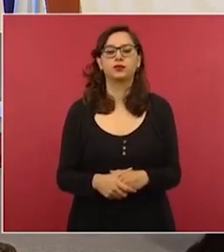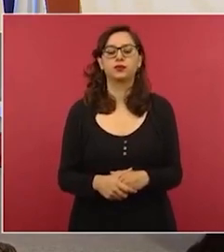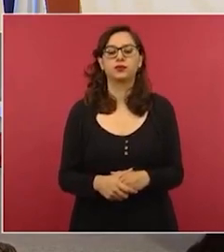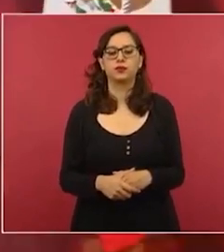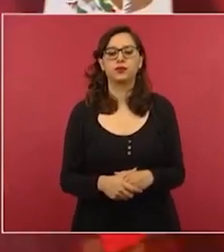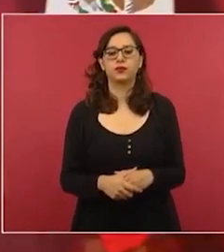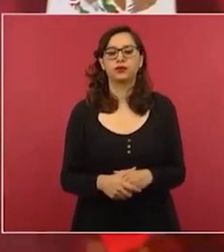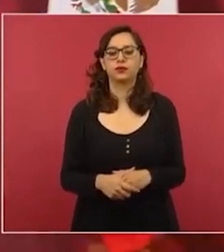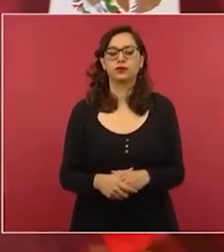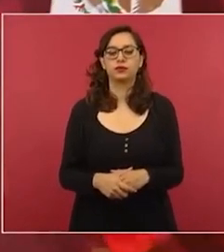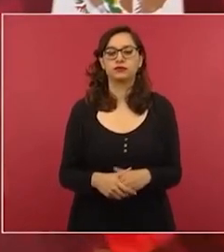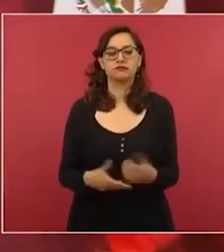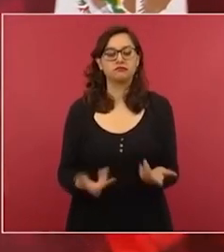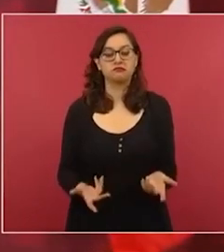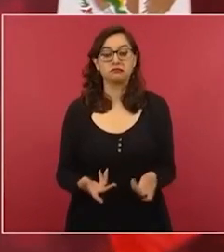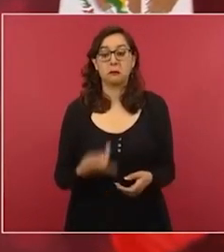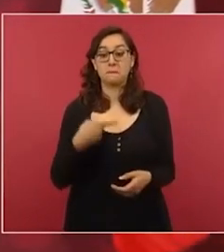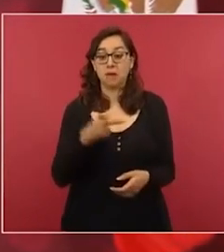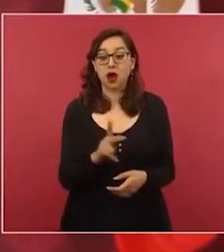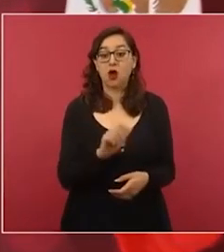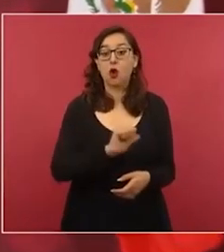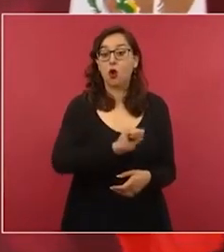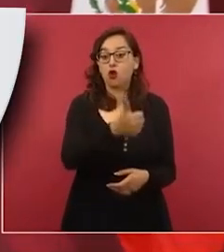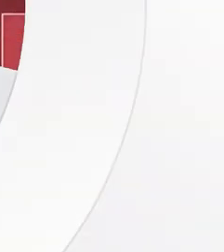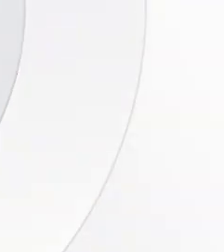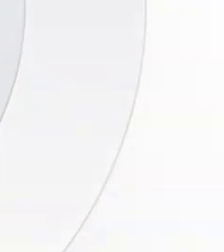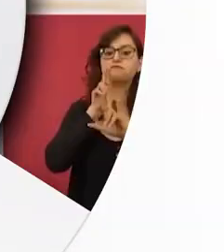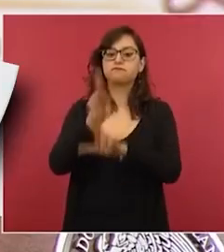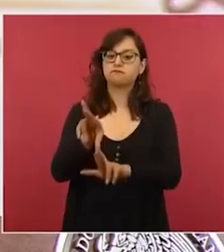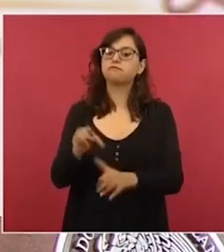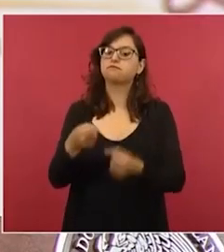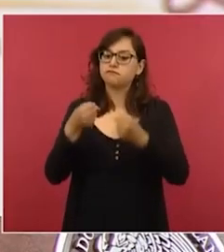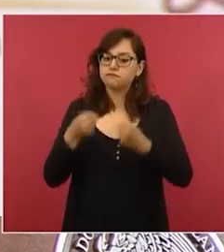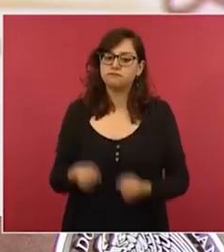tiene mucho más mucho más